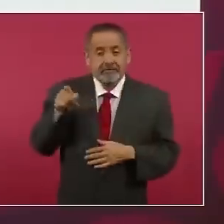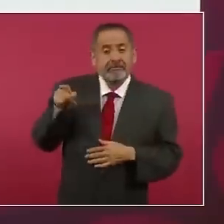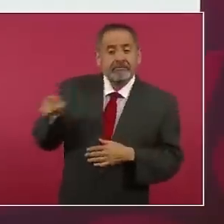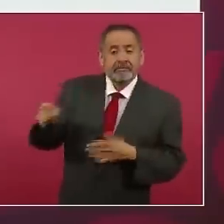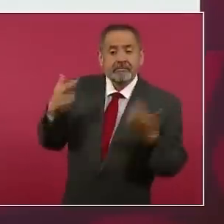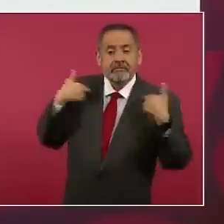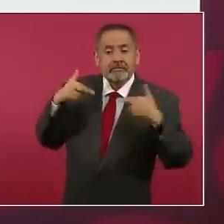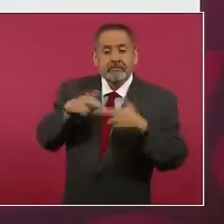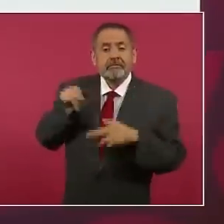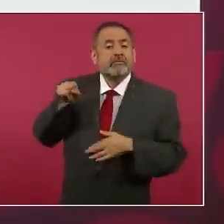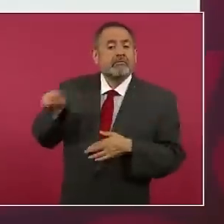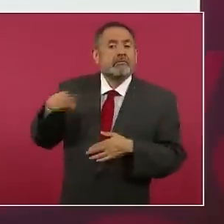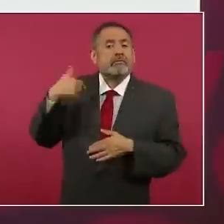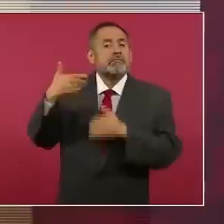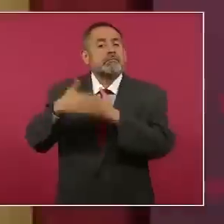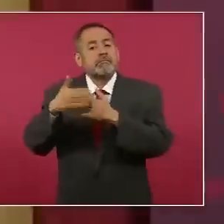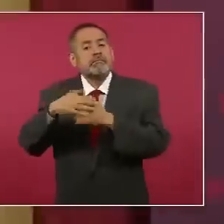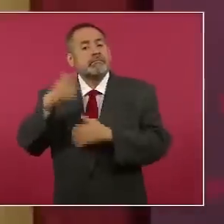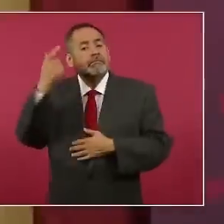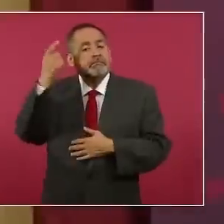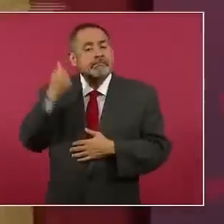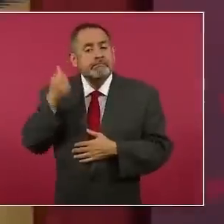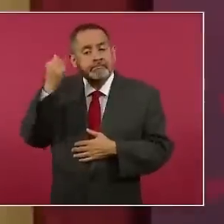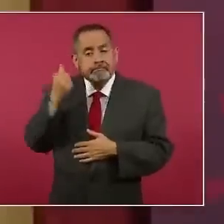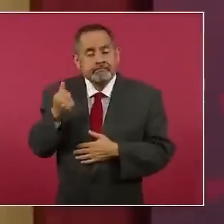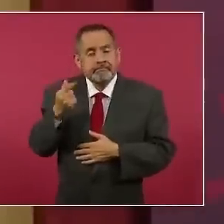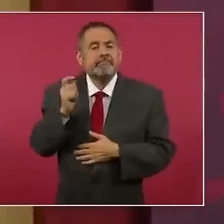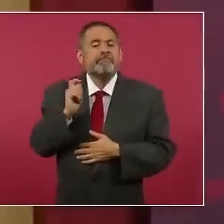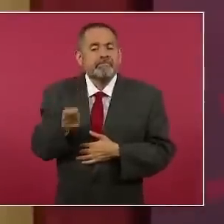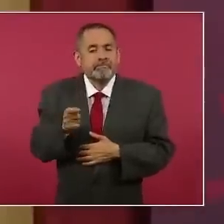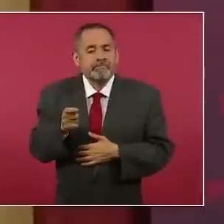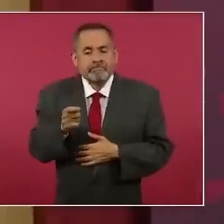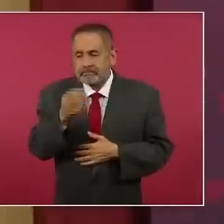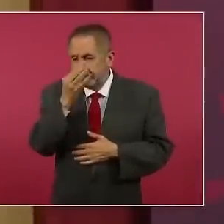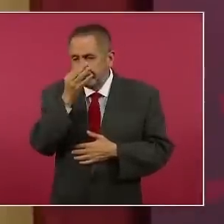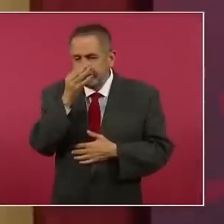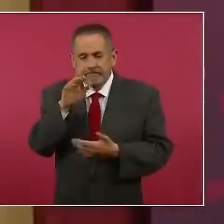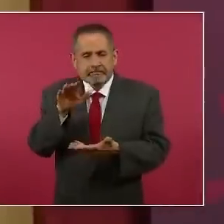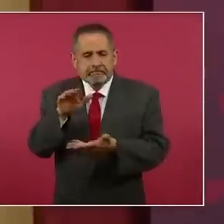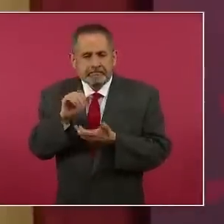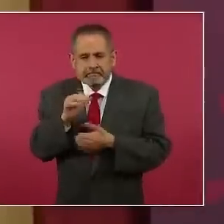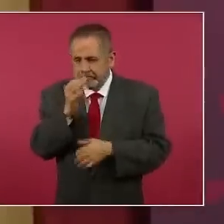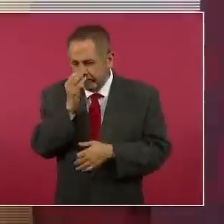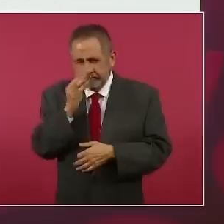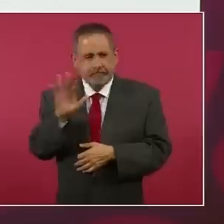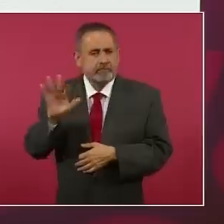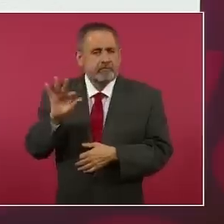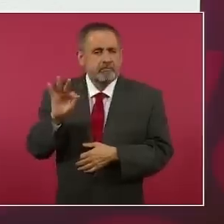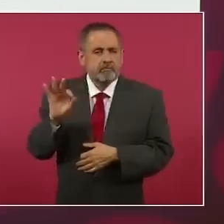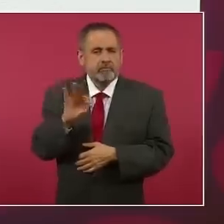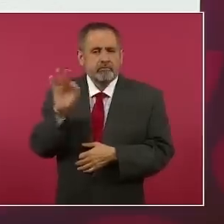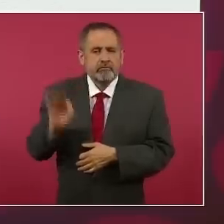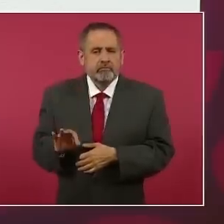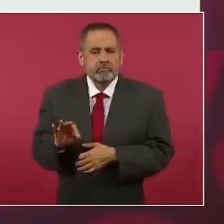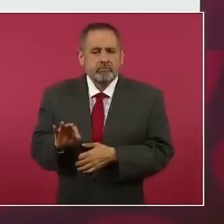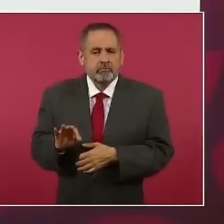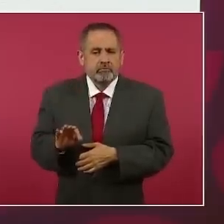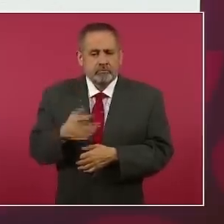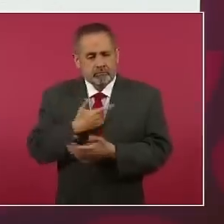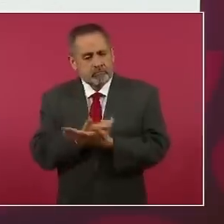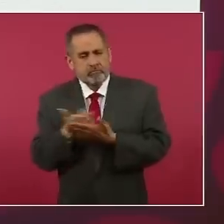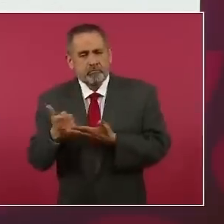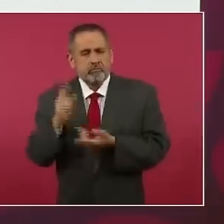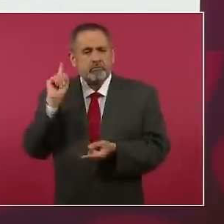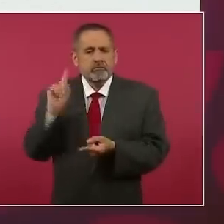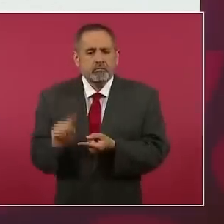al jubilarse, sólo recibe el 40 por ciento de su sueldo.